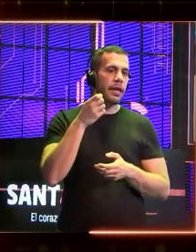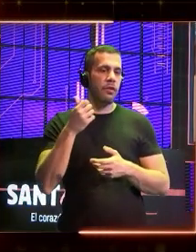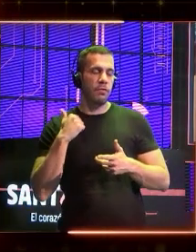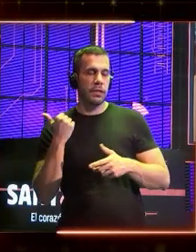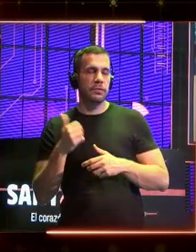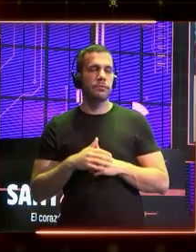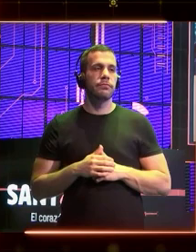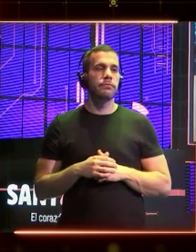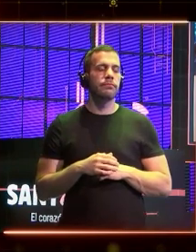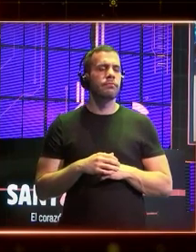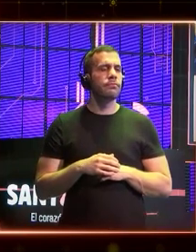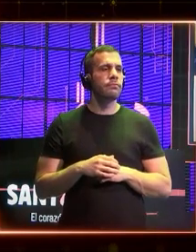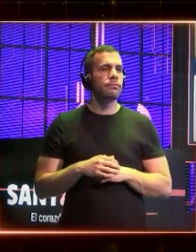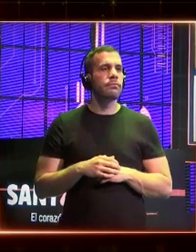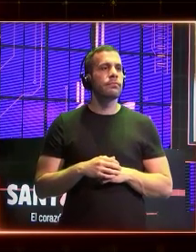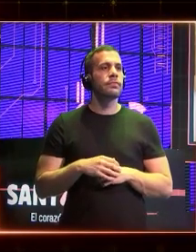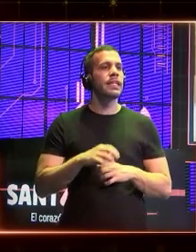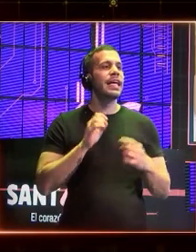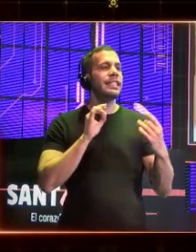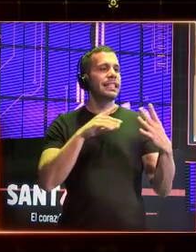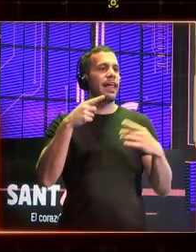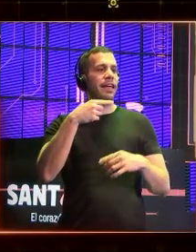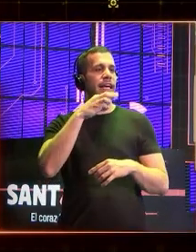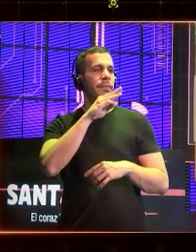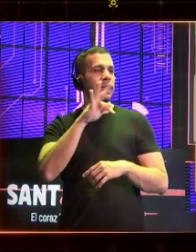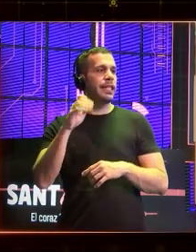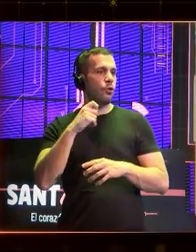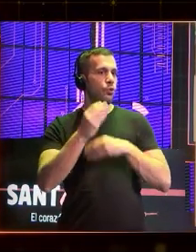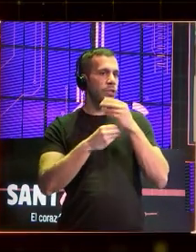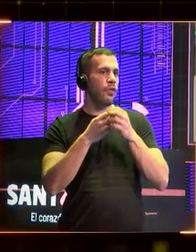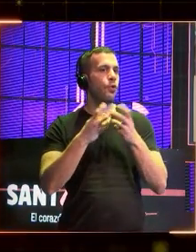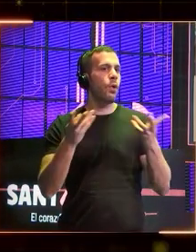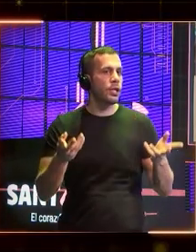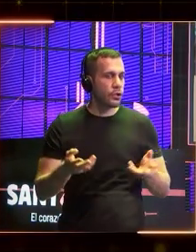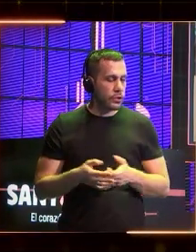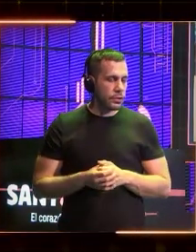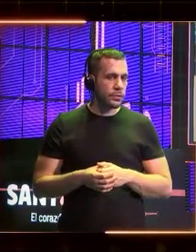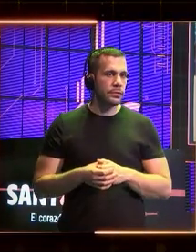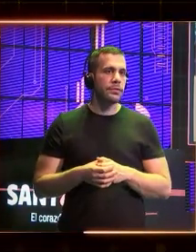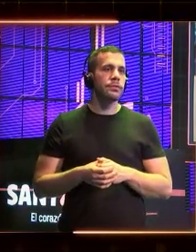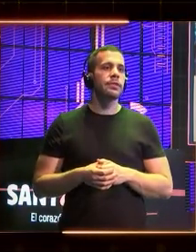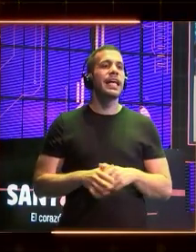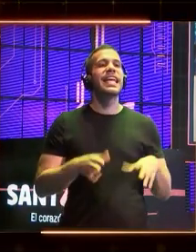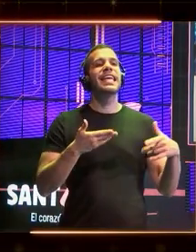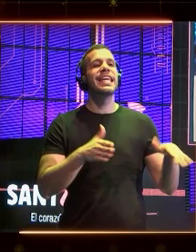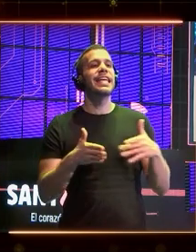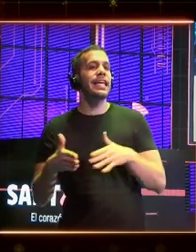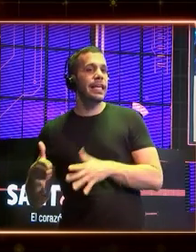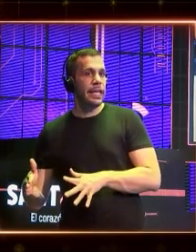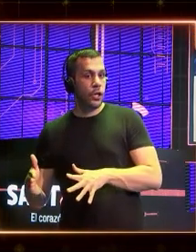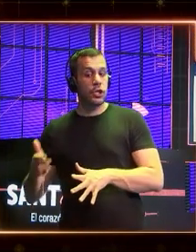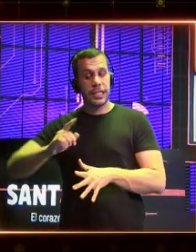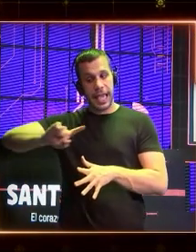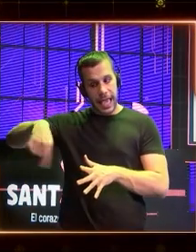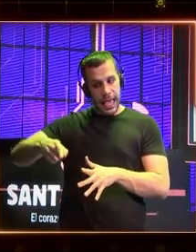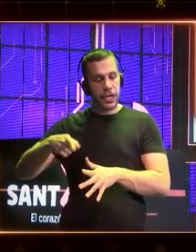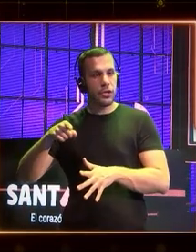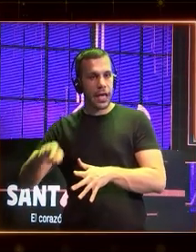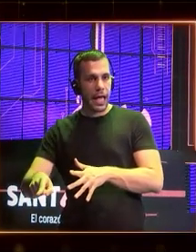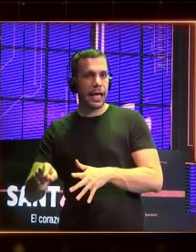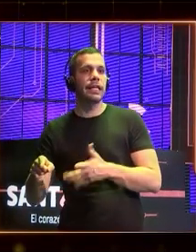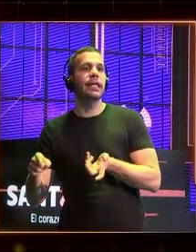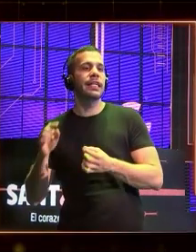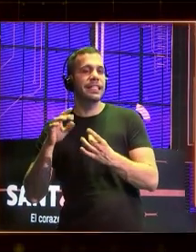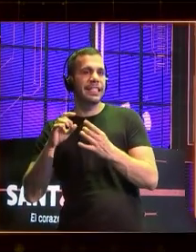¿Cuántos habéis usado ChatGPT? ¿Y cuántos tenéis hijos que han usado ChatGPT para hacer los deberes?